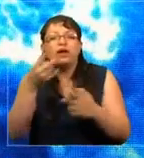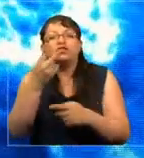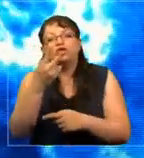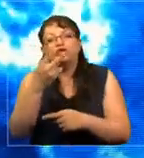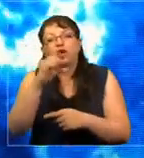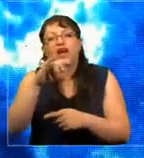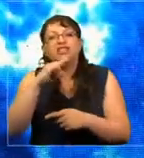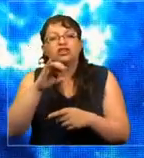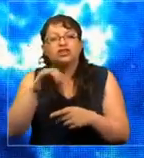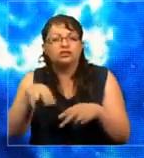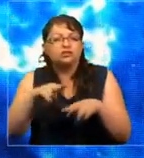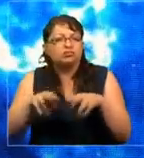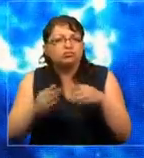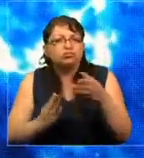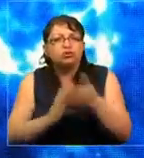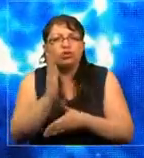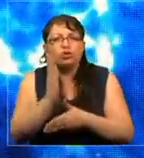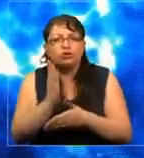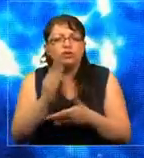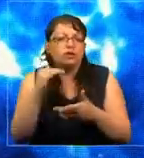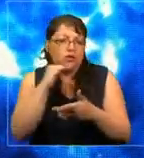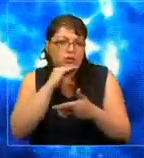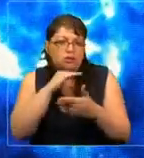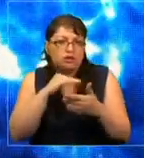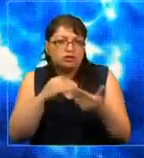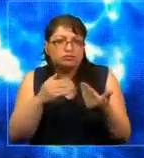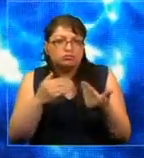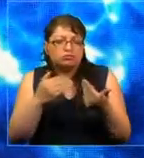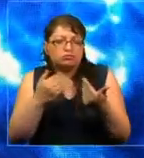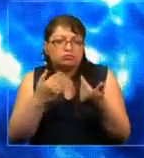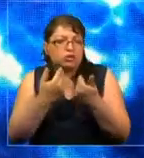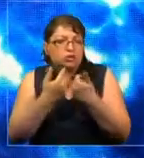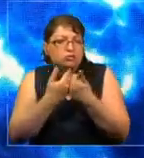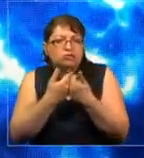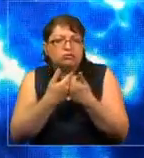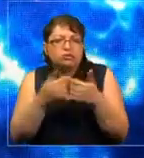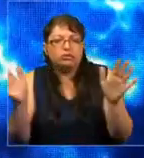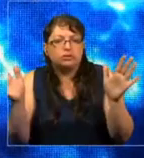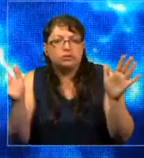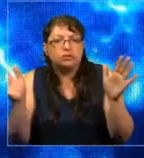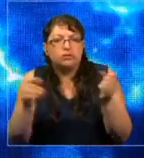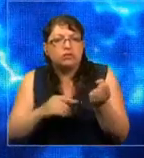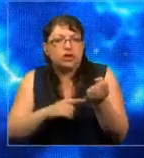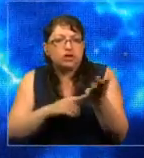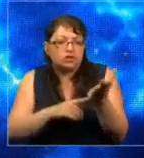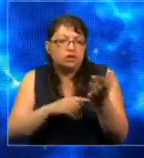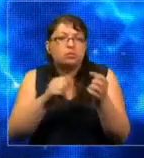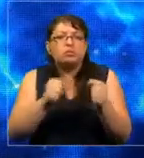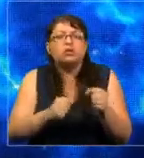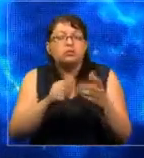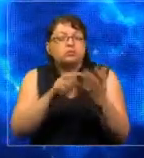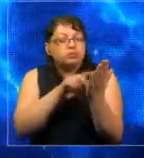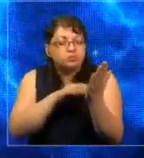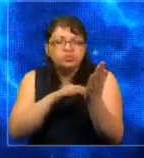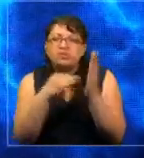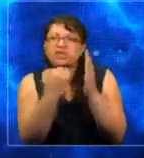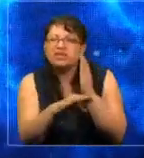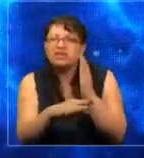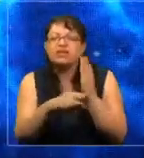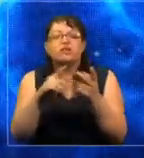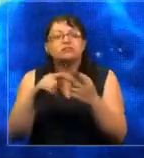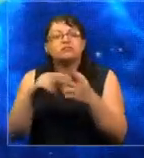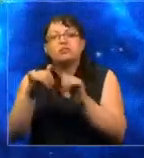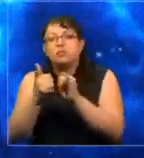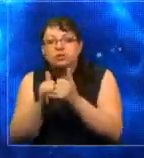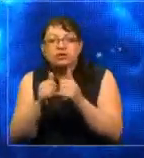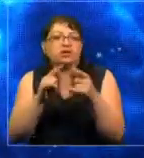usando cualquier tipo de tecnología como text message, o WhatsApp, o Telegram,